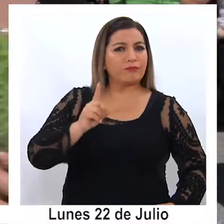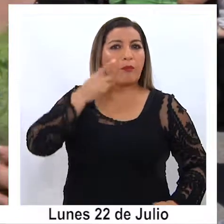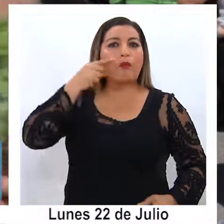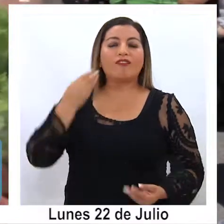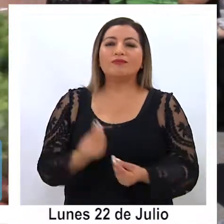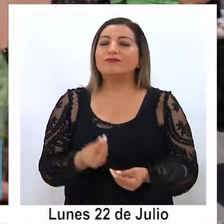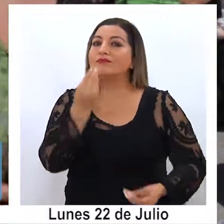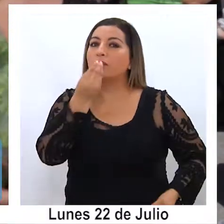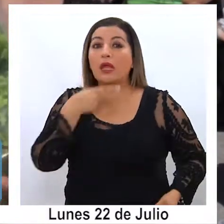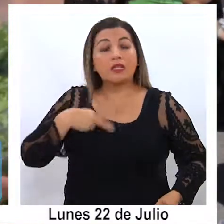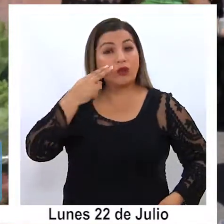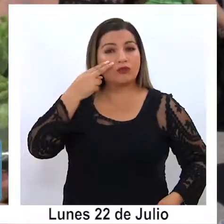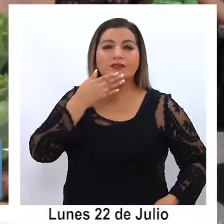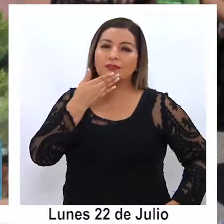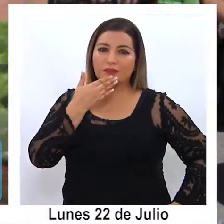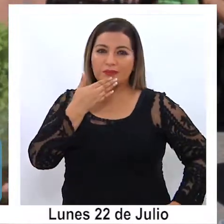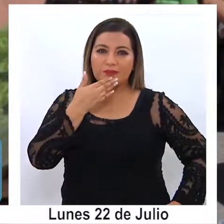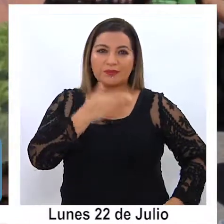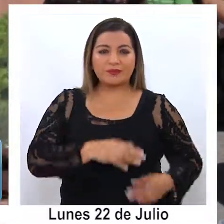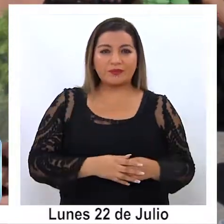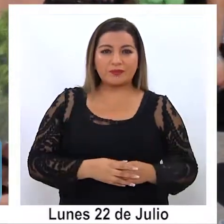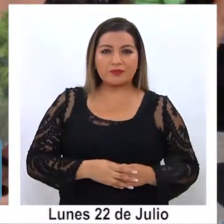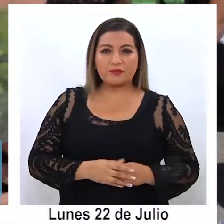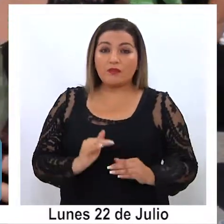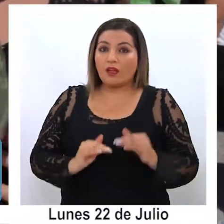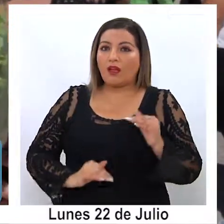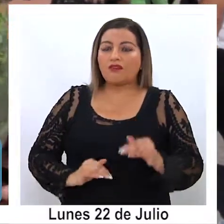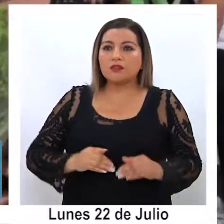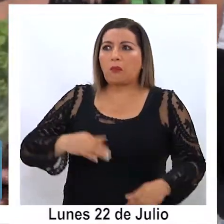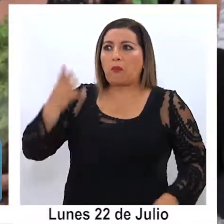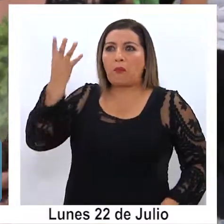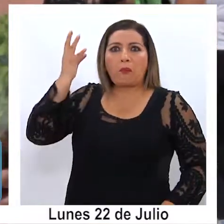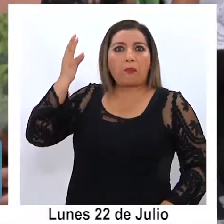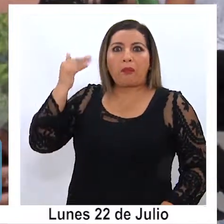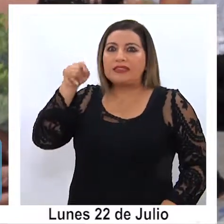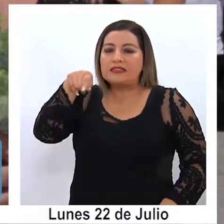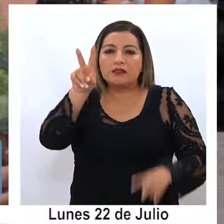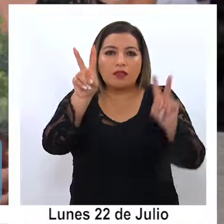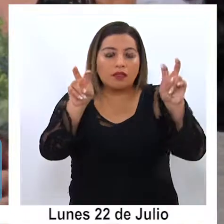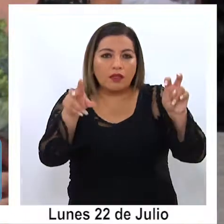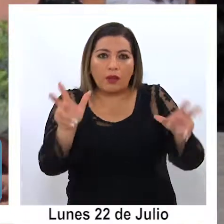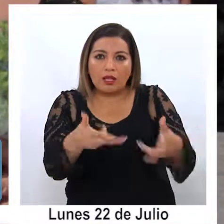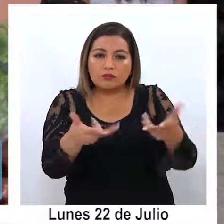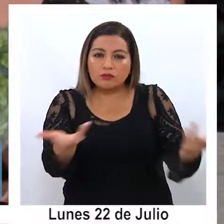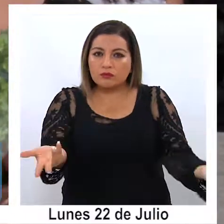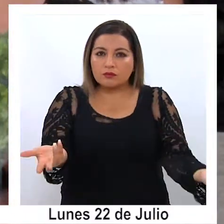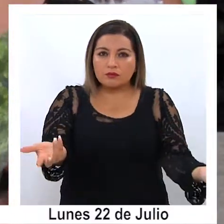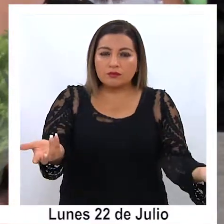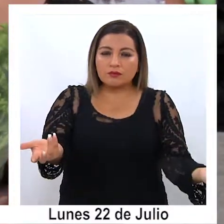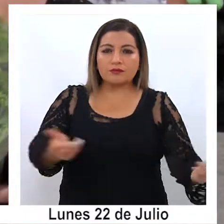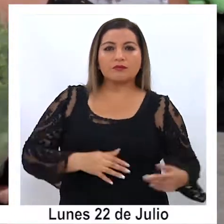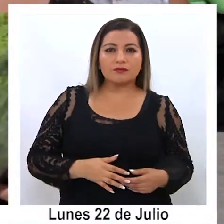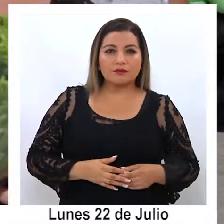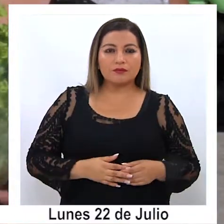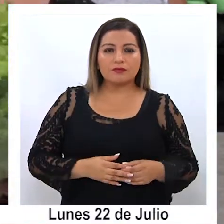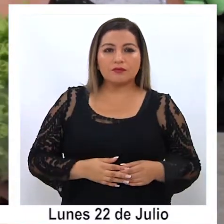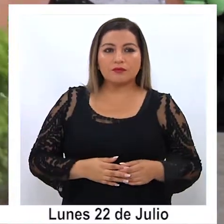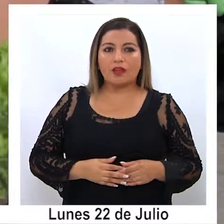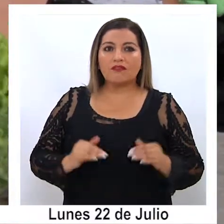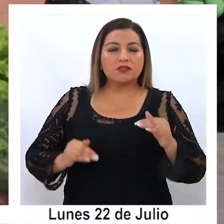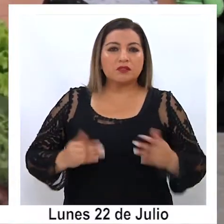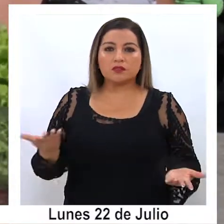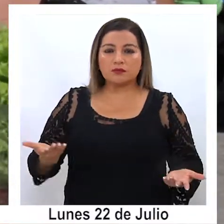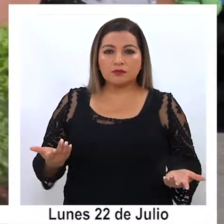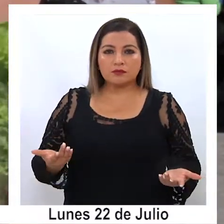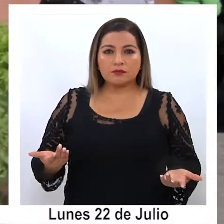para probar una y para conocer también. Porque a veces uno ignora el tema y por la misma